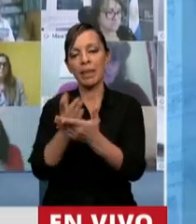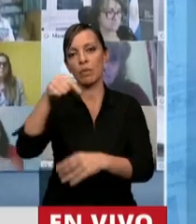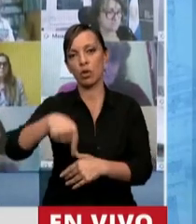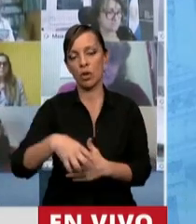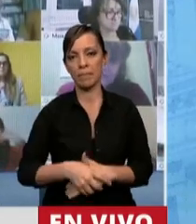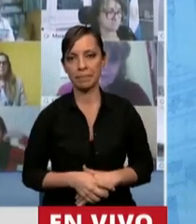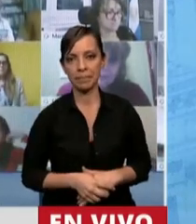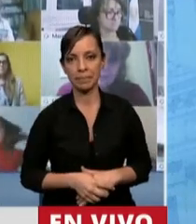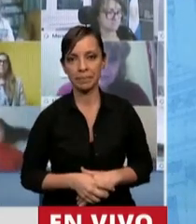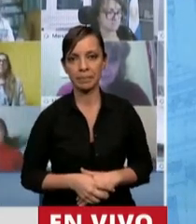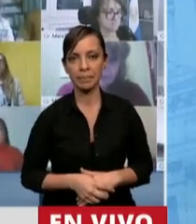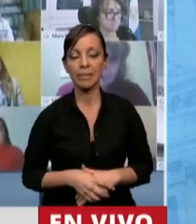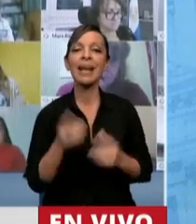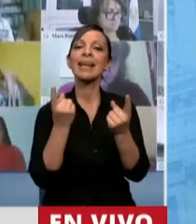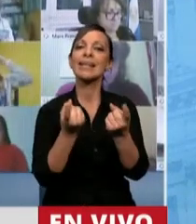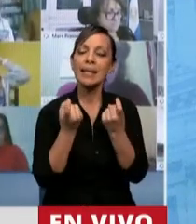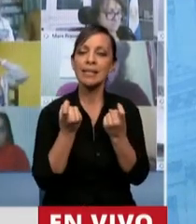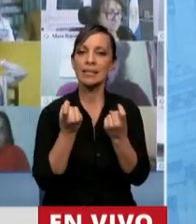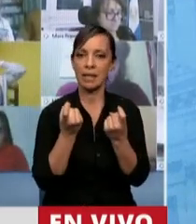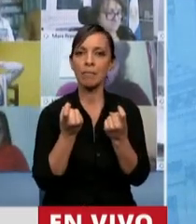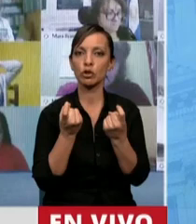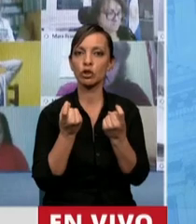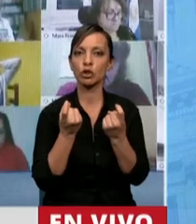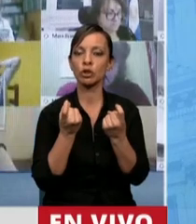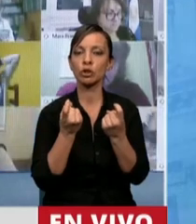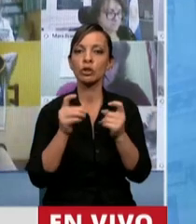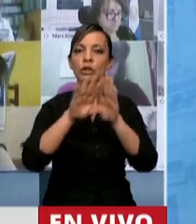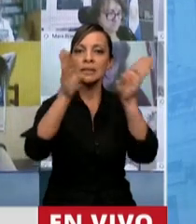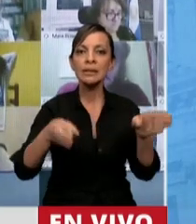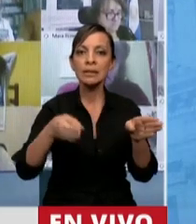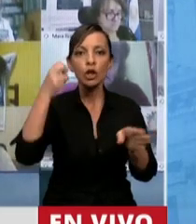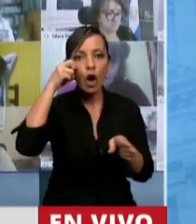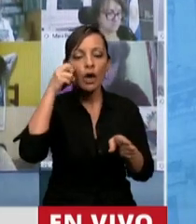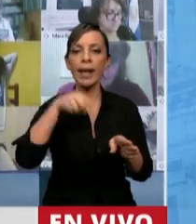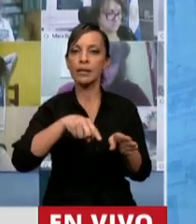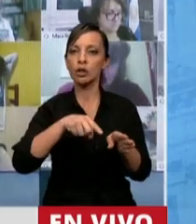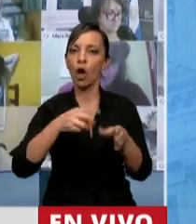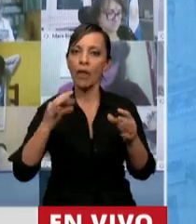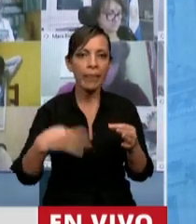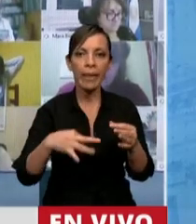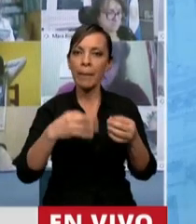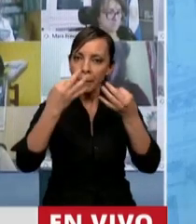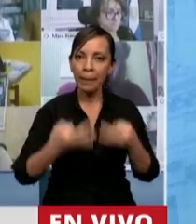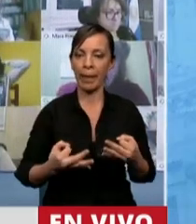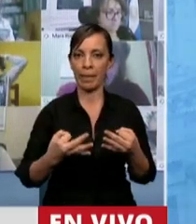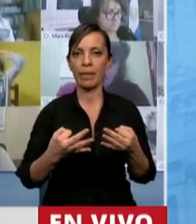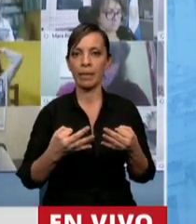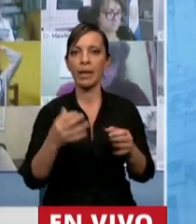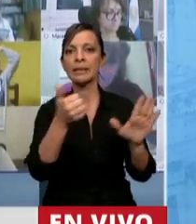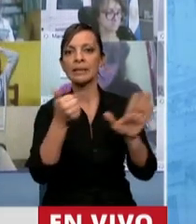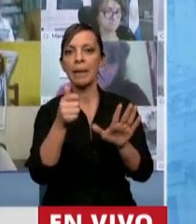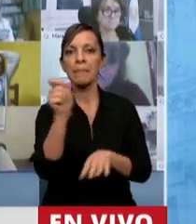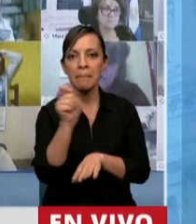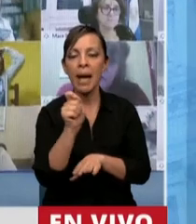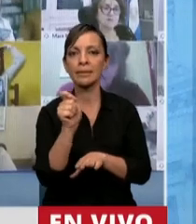señor Presidente, necesitamos normalidad institucional, señor Presidente. Seis meses sin que la